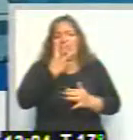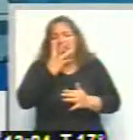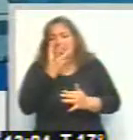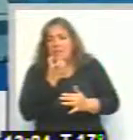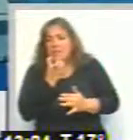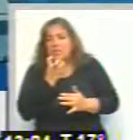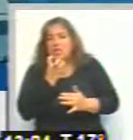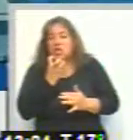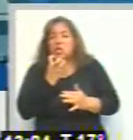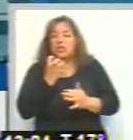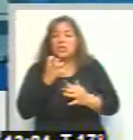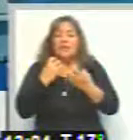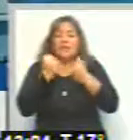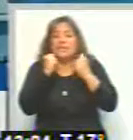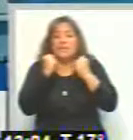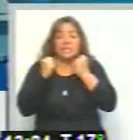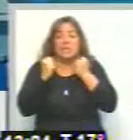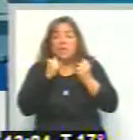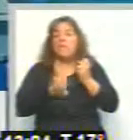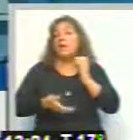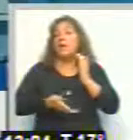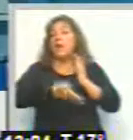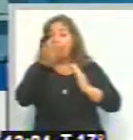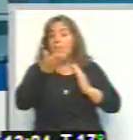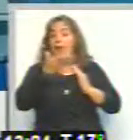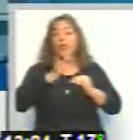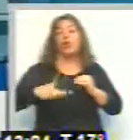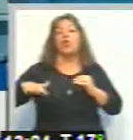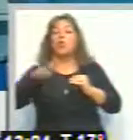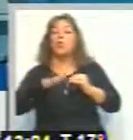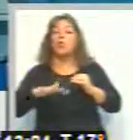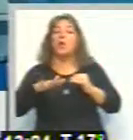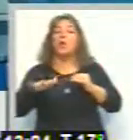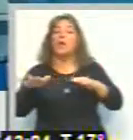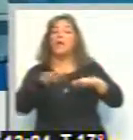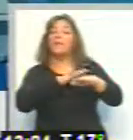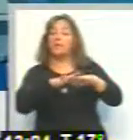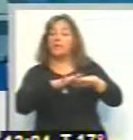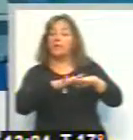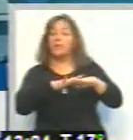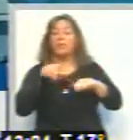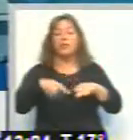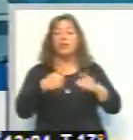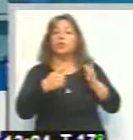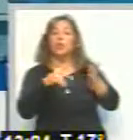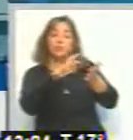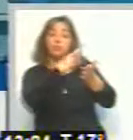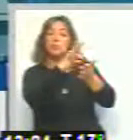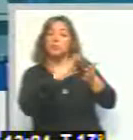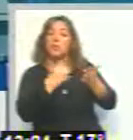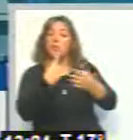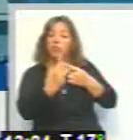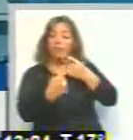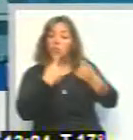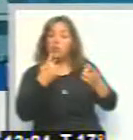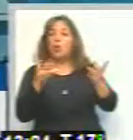Y es mucho más profundo y elevado que en los sectores medios altos. Este estudio, que es un estudio mucho más complejo. Que